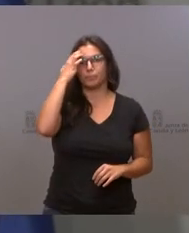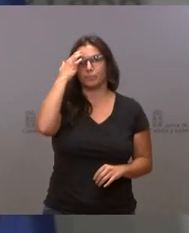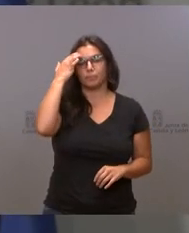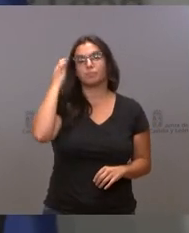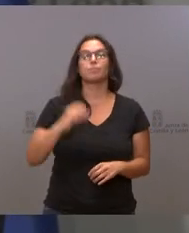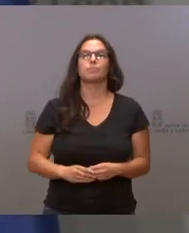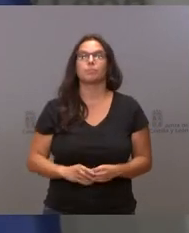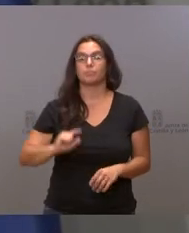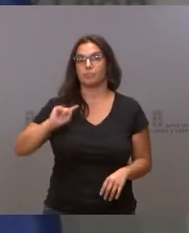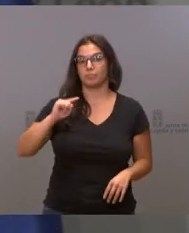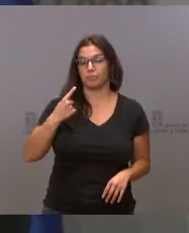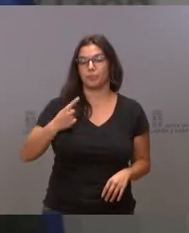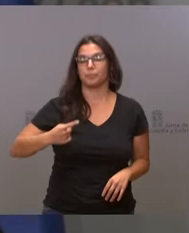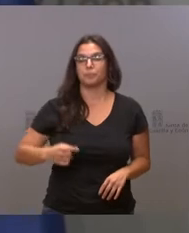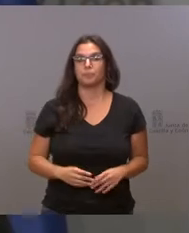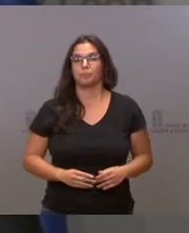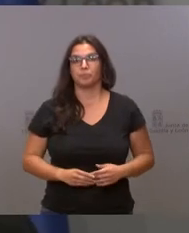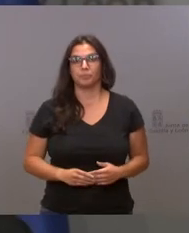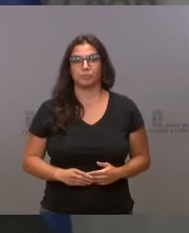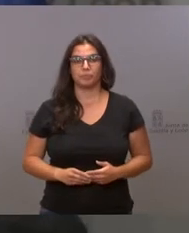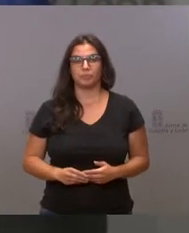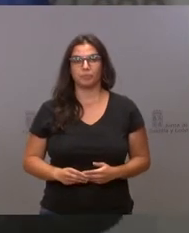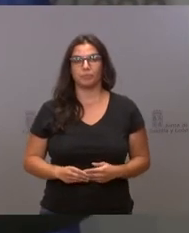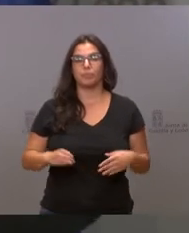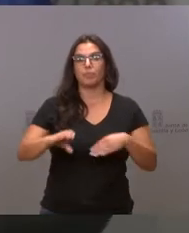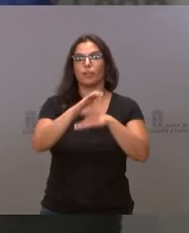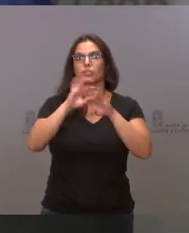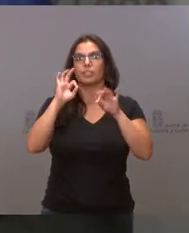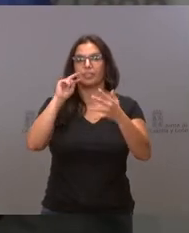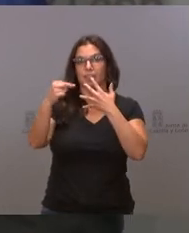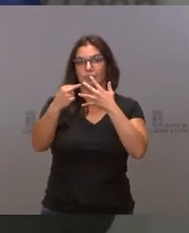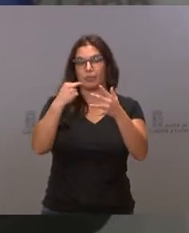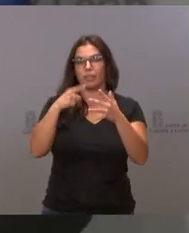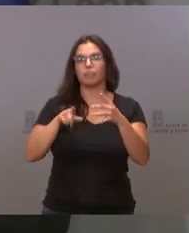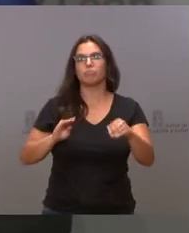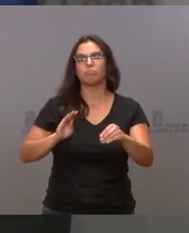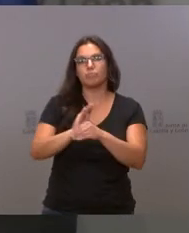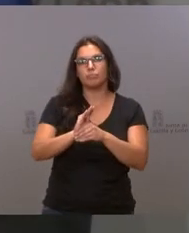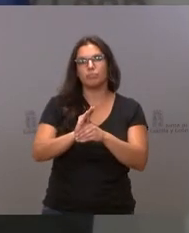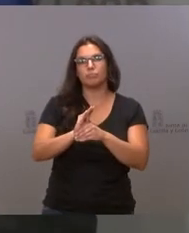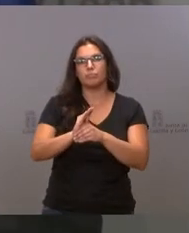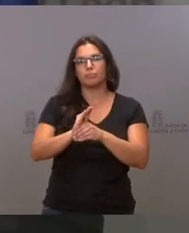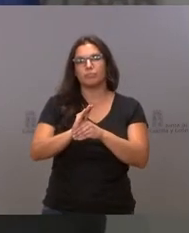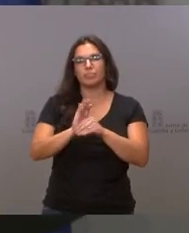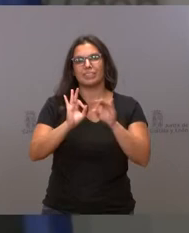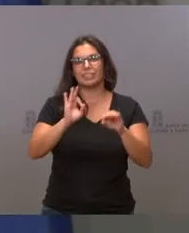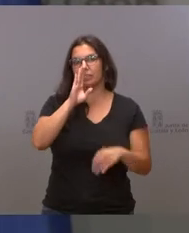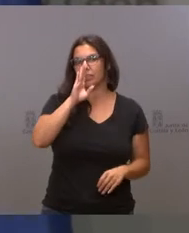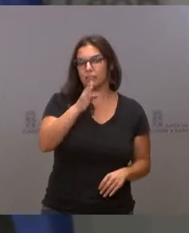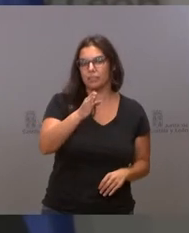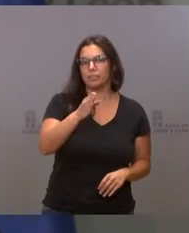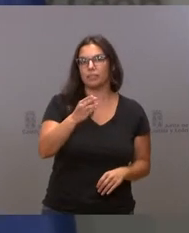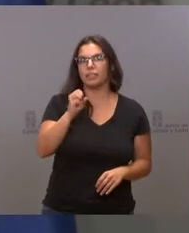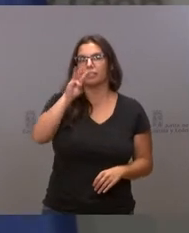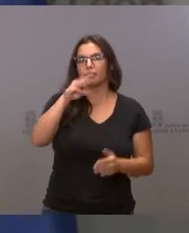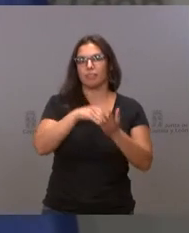empezando por la Consejería de Transparencia, que destina una subvención directa de